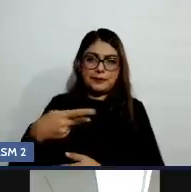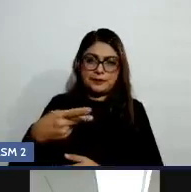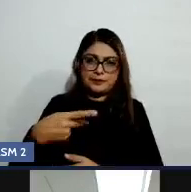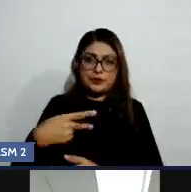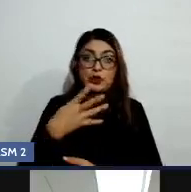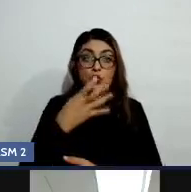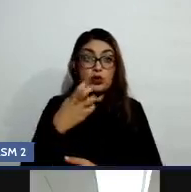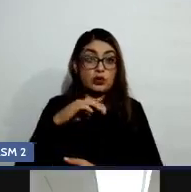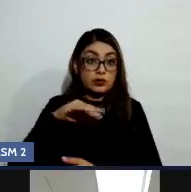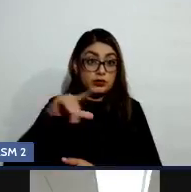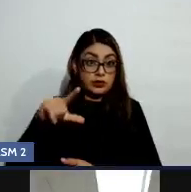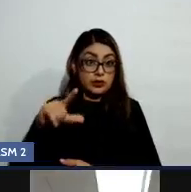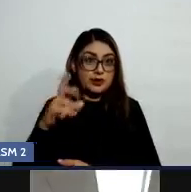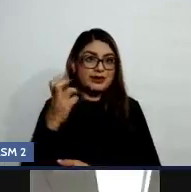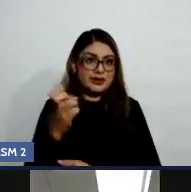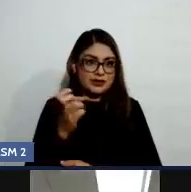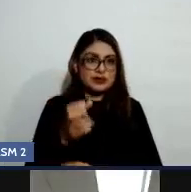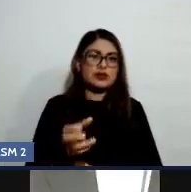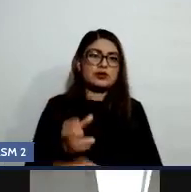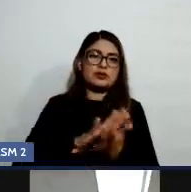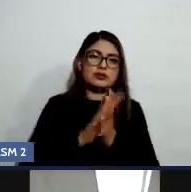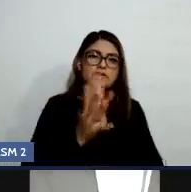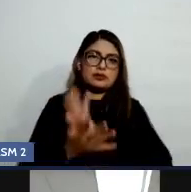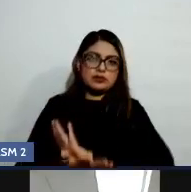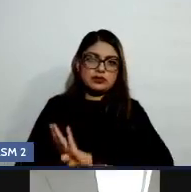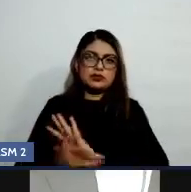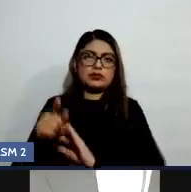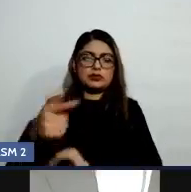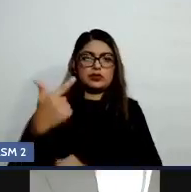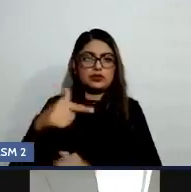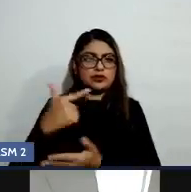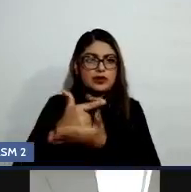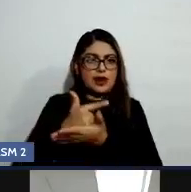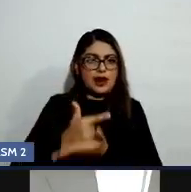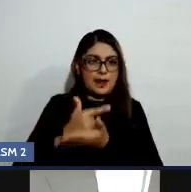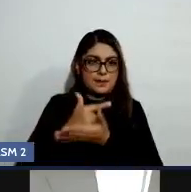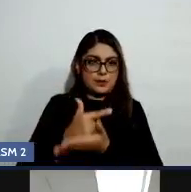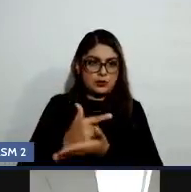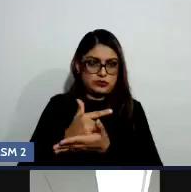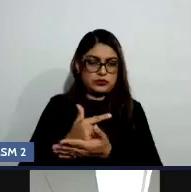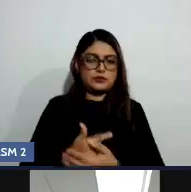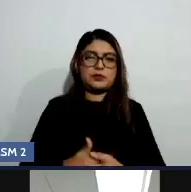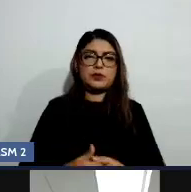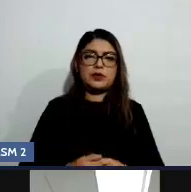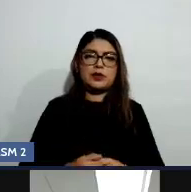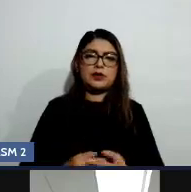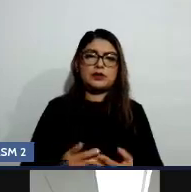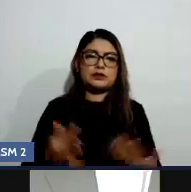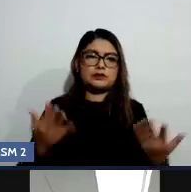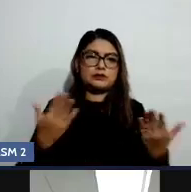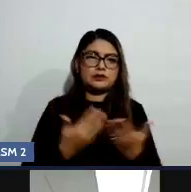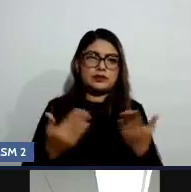estándar también, ¿no? Entonces, todos ellos, en esta representación,